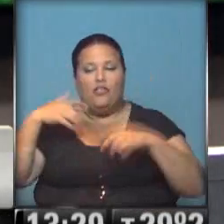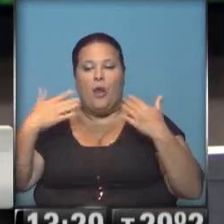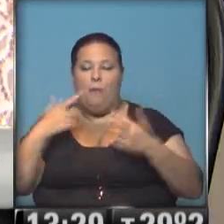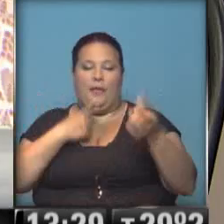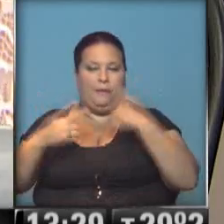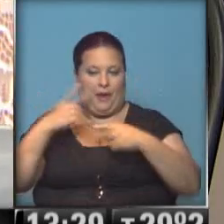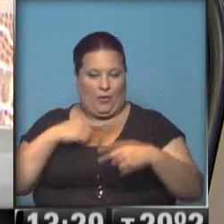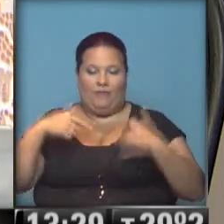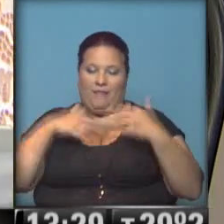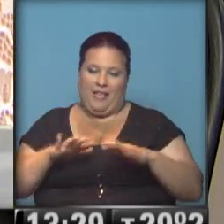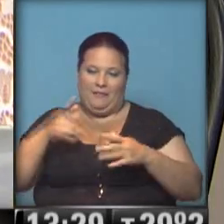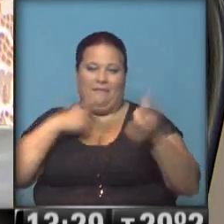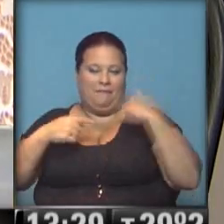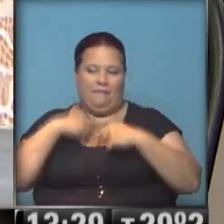las consultas. Aquí las estaremos respondiendo cada semana. Gracias.